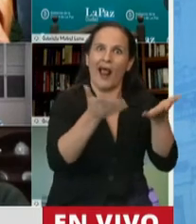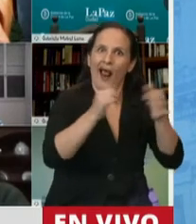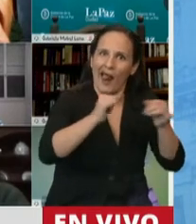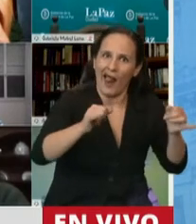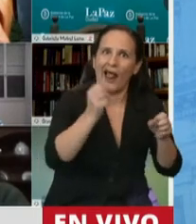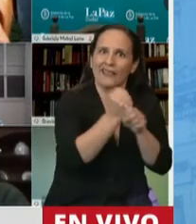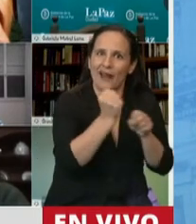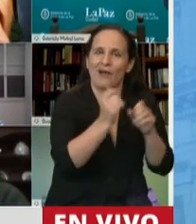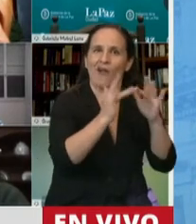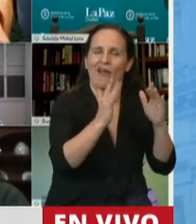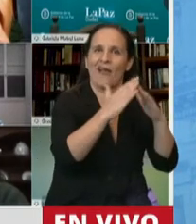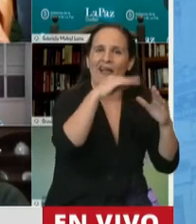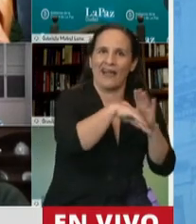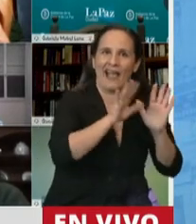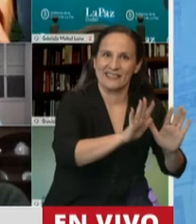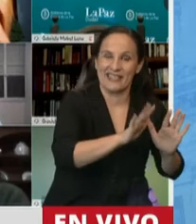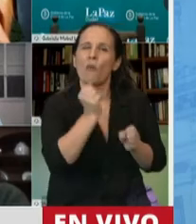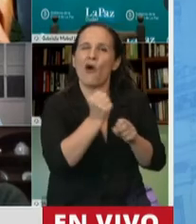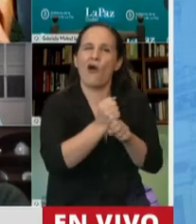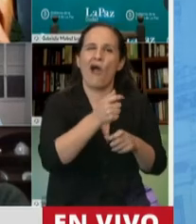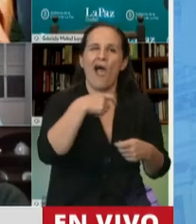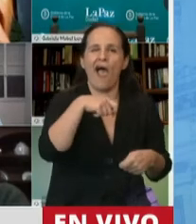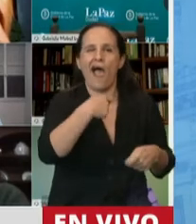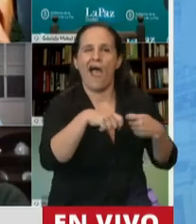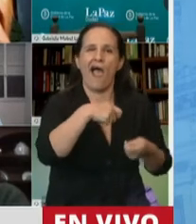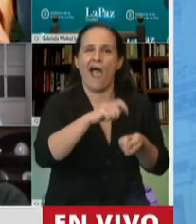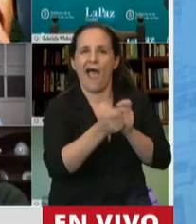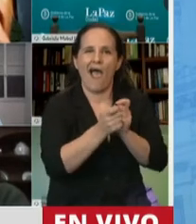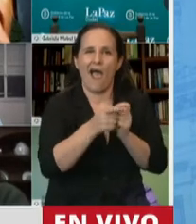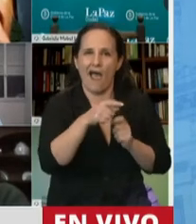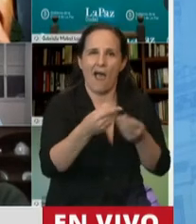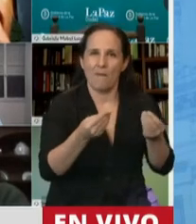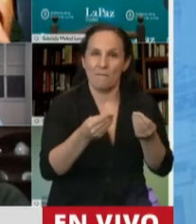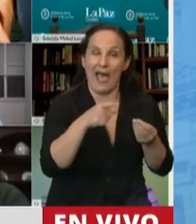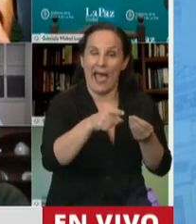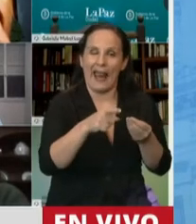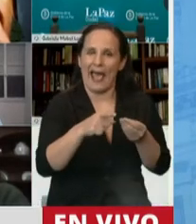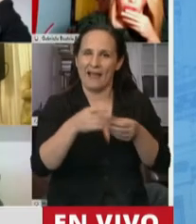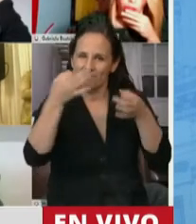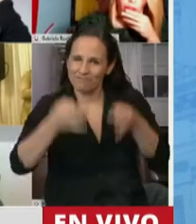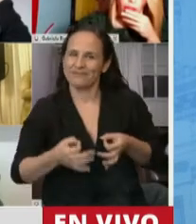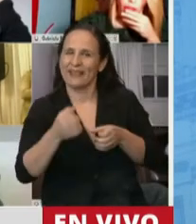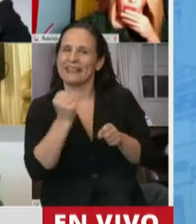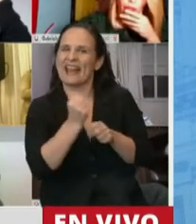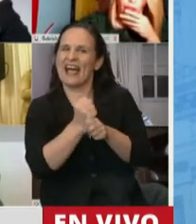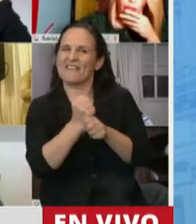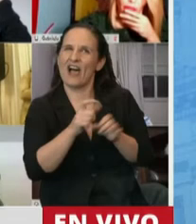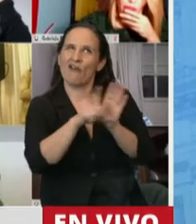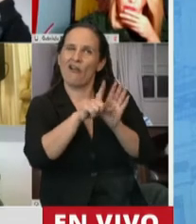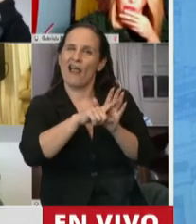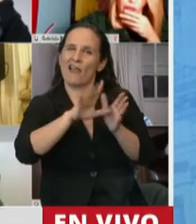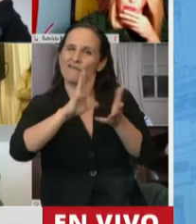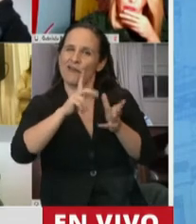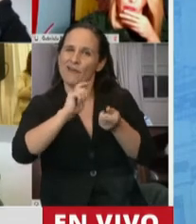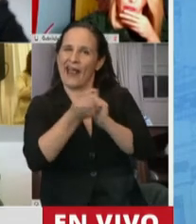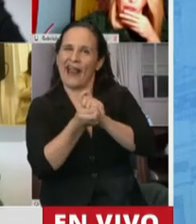lo ven como una herramienta, una forma de flexibilizar a trabajadores a las trabajadoras imponiendo una reforma laboral en los hechos. Eso es lo que